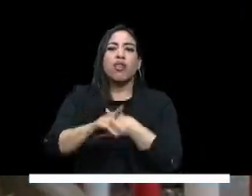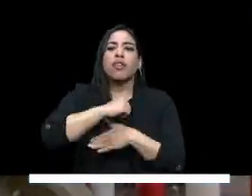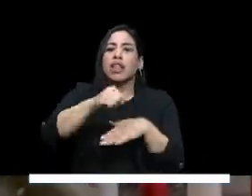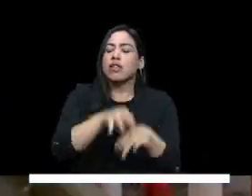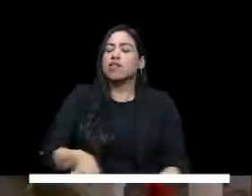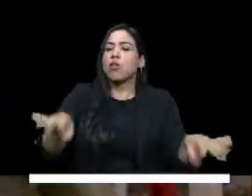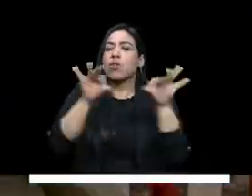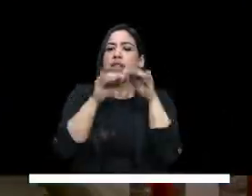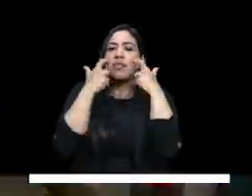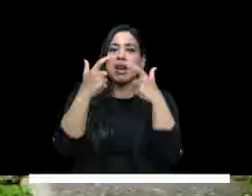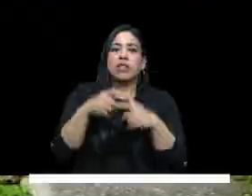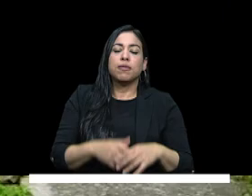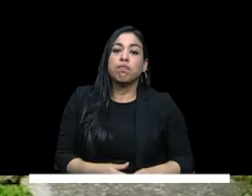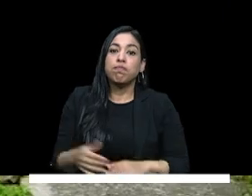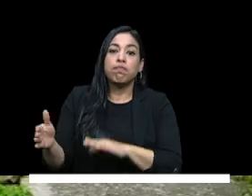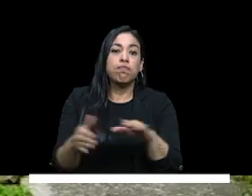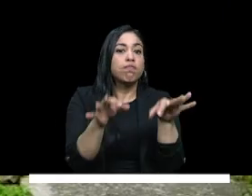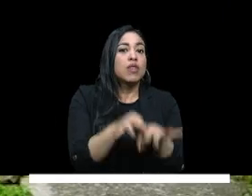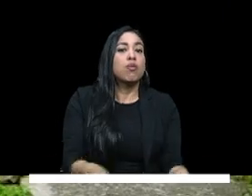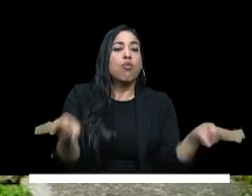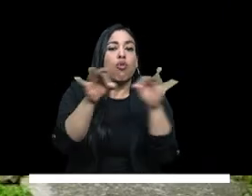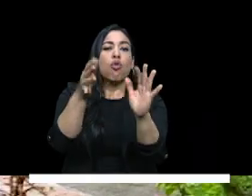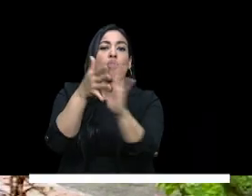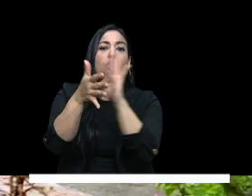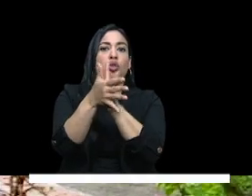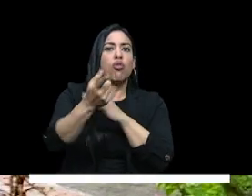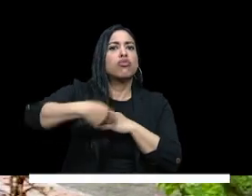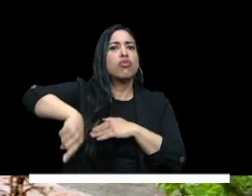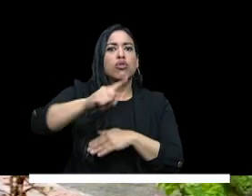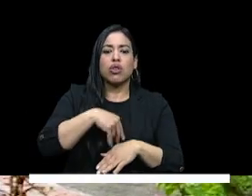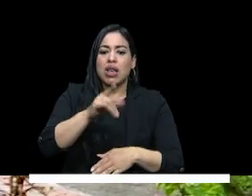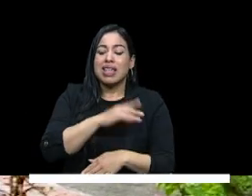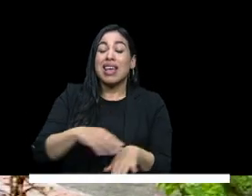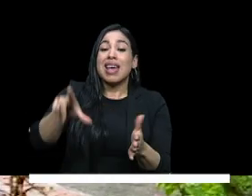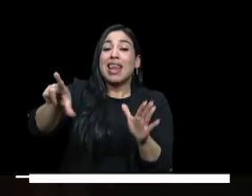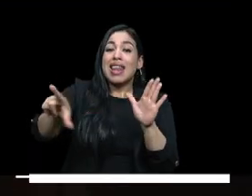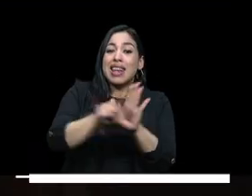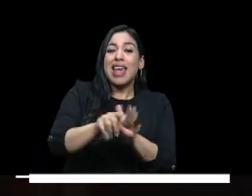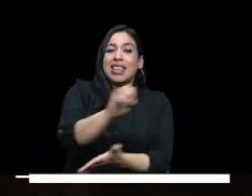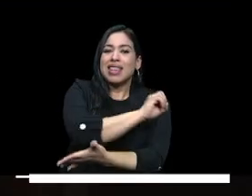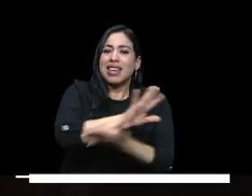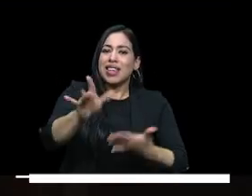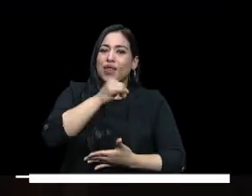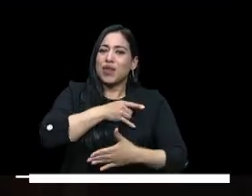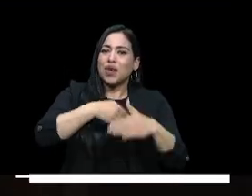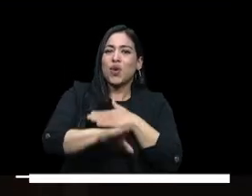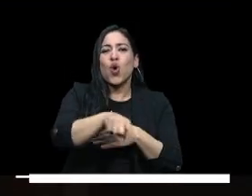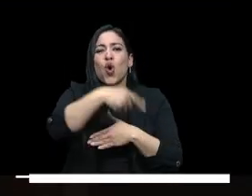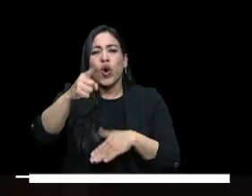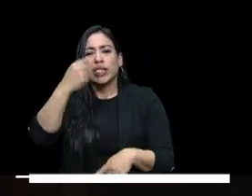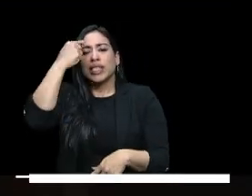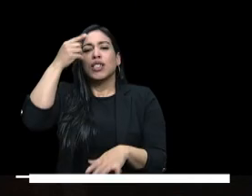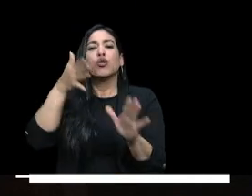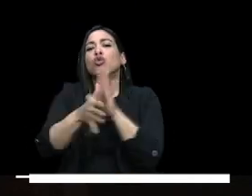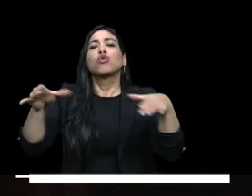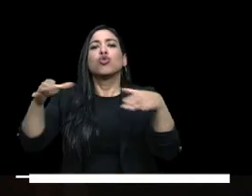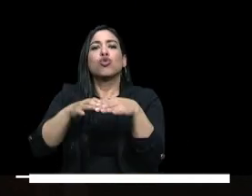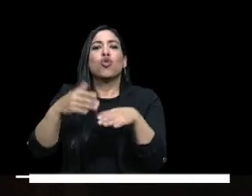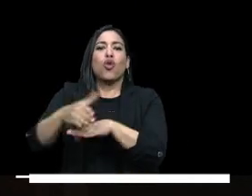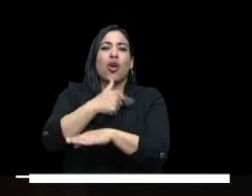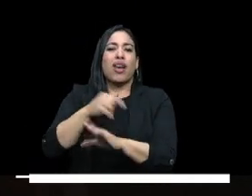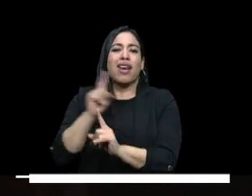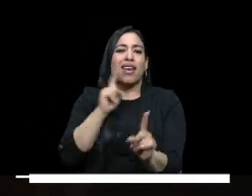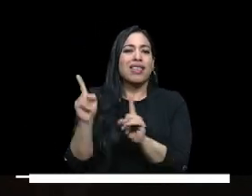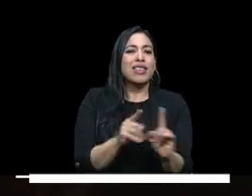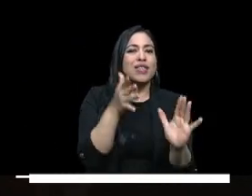un derecho fundamental es importante destacar que para poder garantizar esta política de gratuidad así como las otras apuestas que expuse